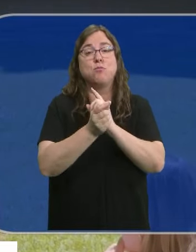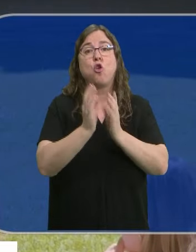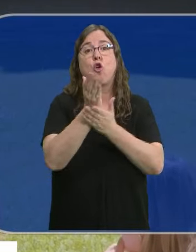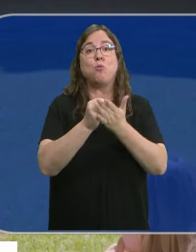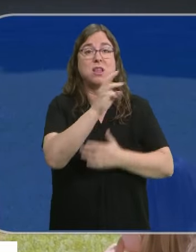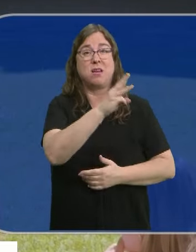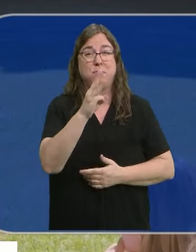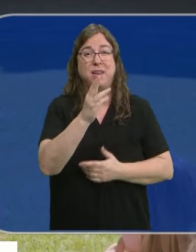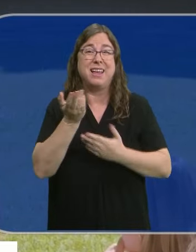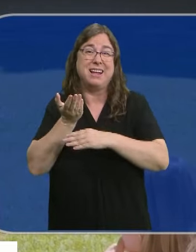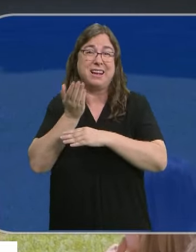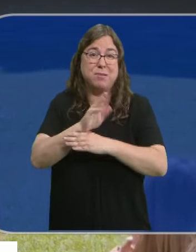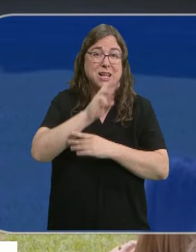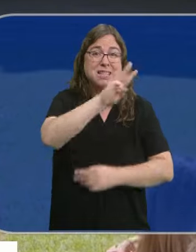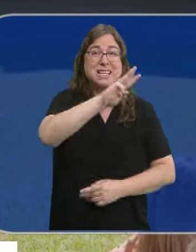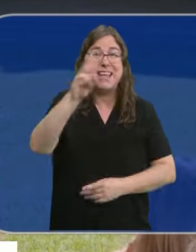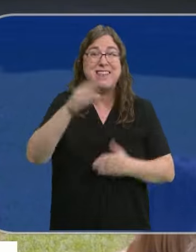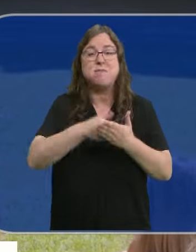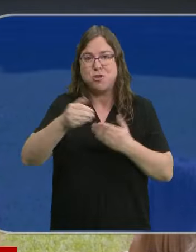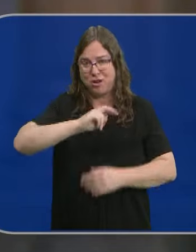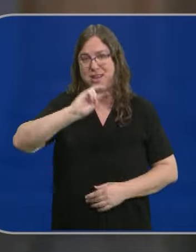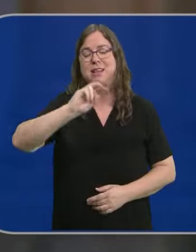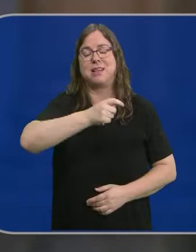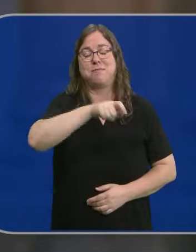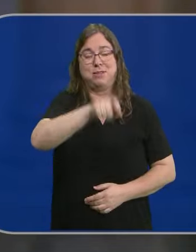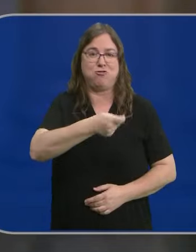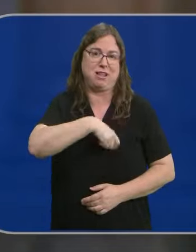representamos a 33 millones de españoles, ni más ni menos.